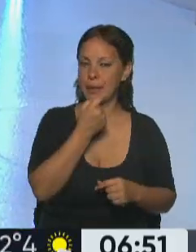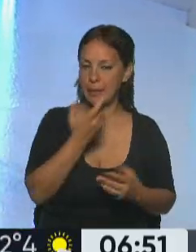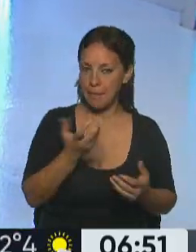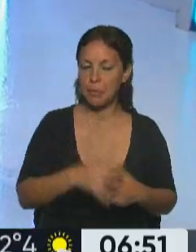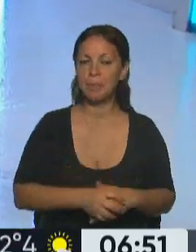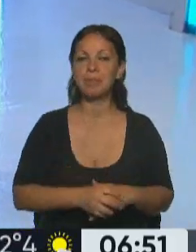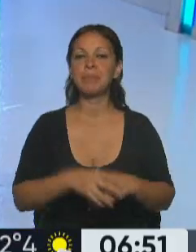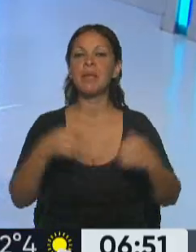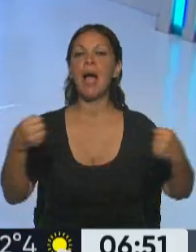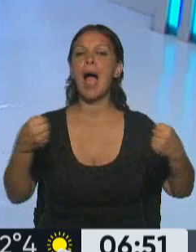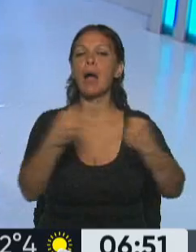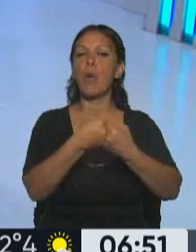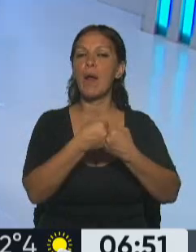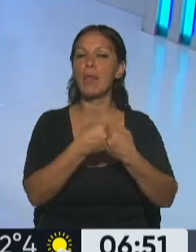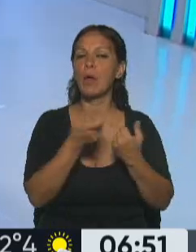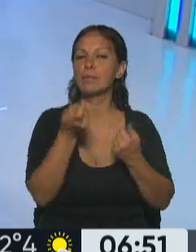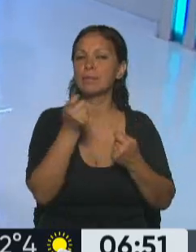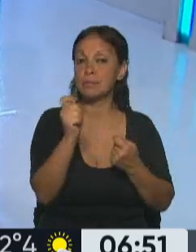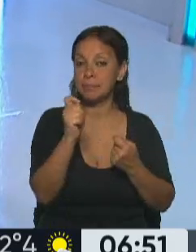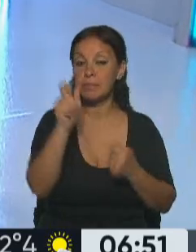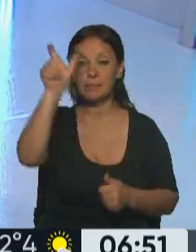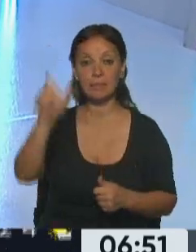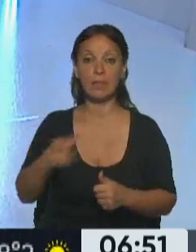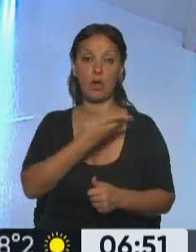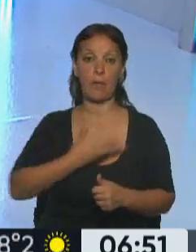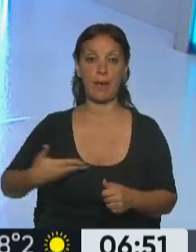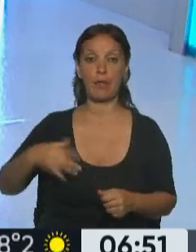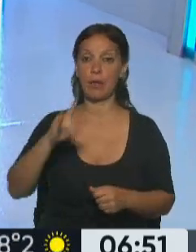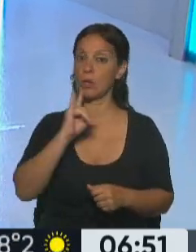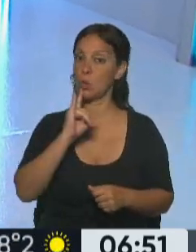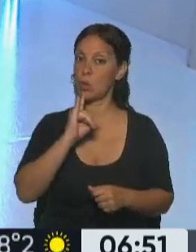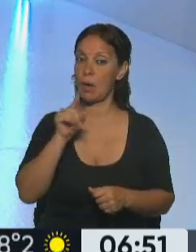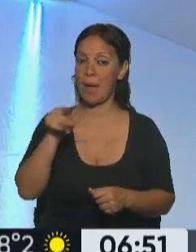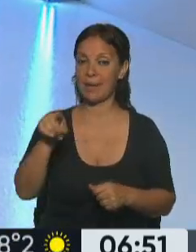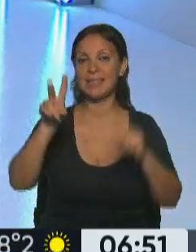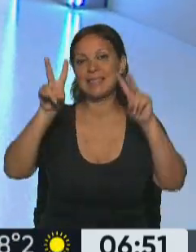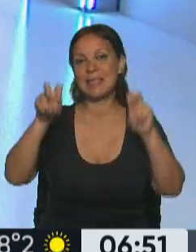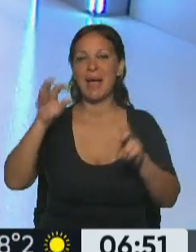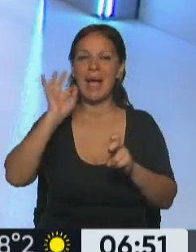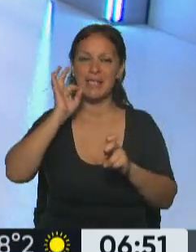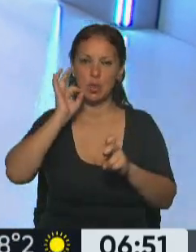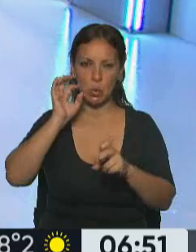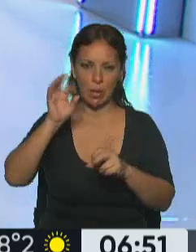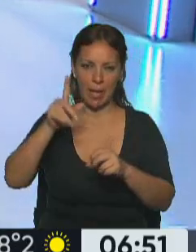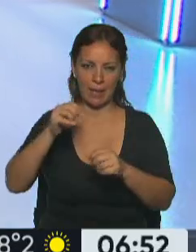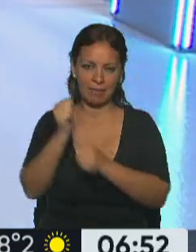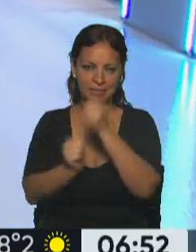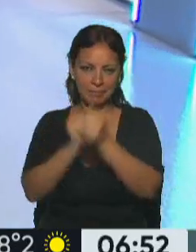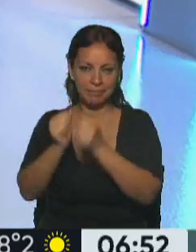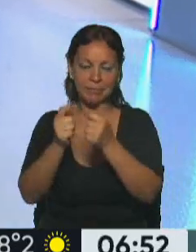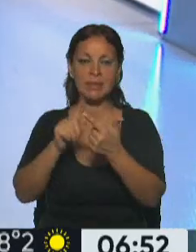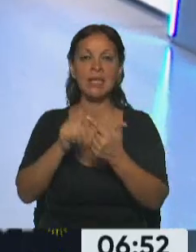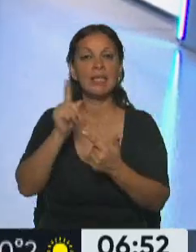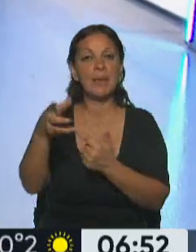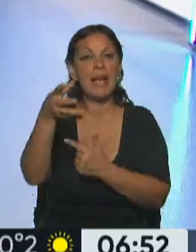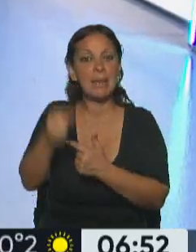acuerdo que logró el gobernador de Tucumán en materia azucarera y de los limones,